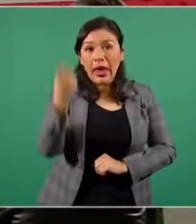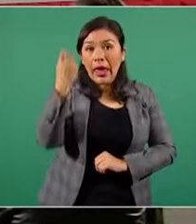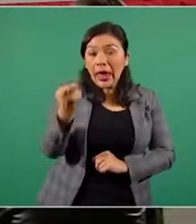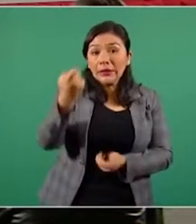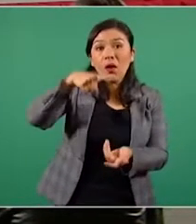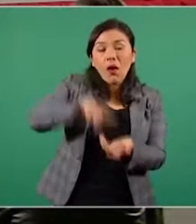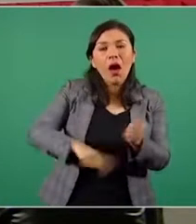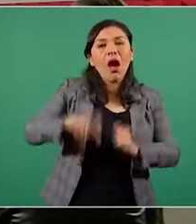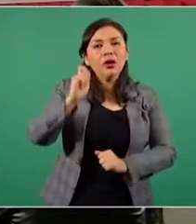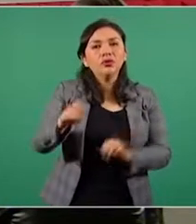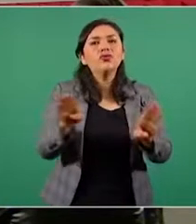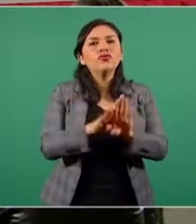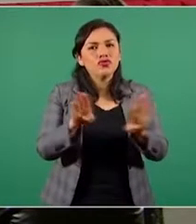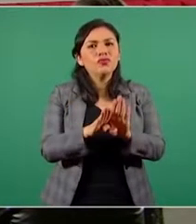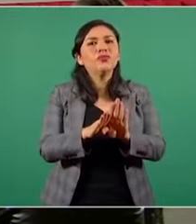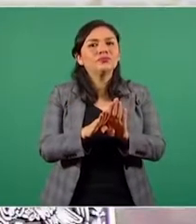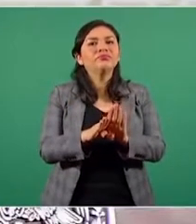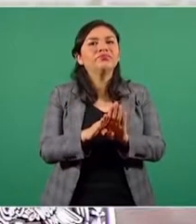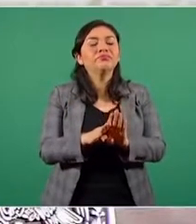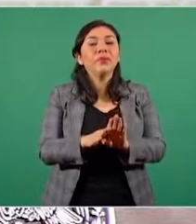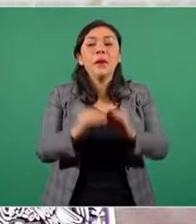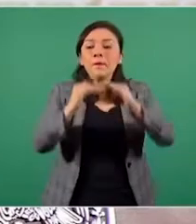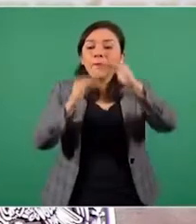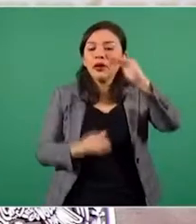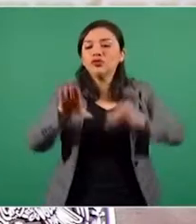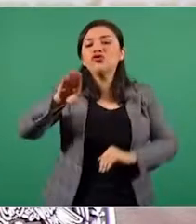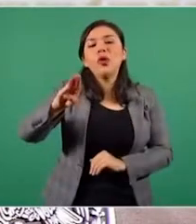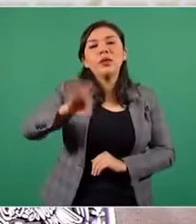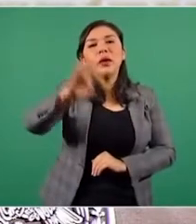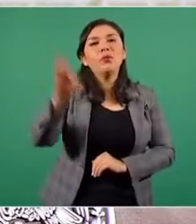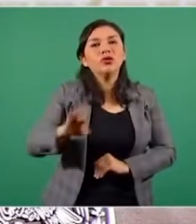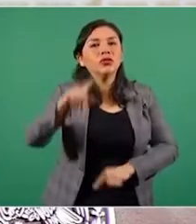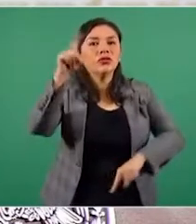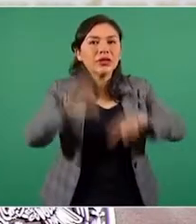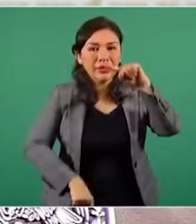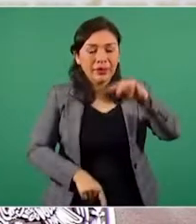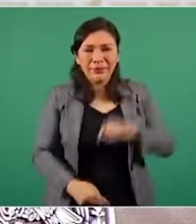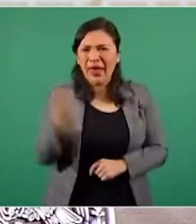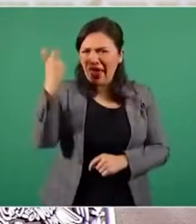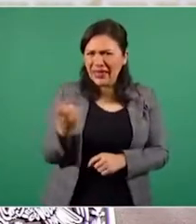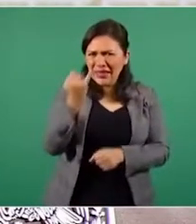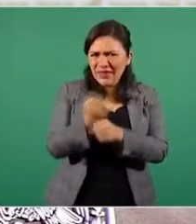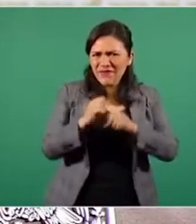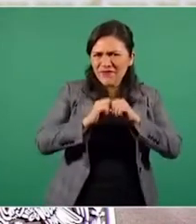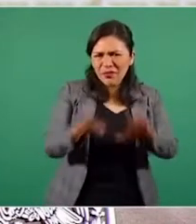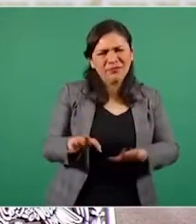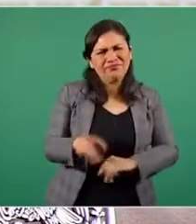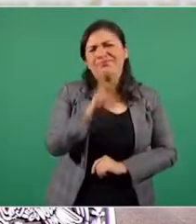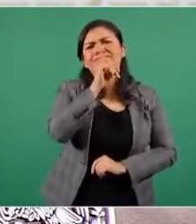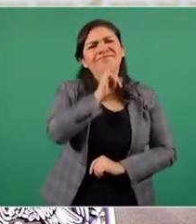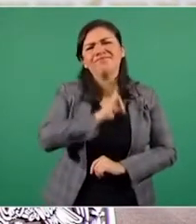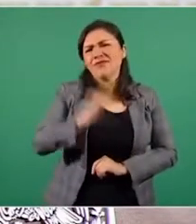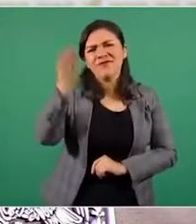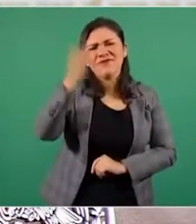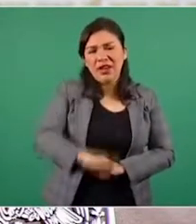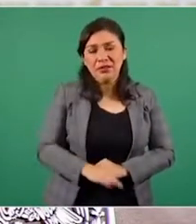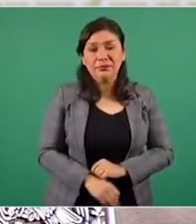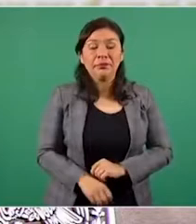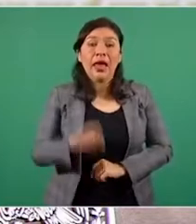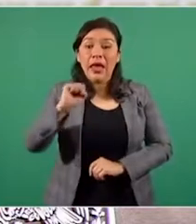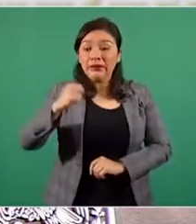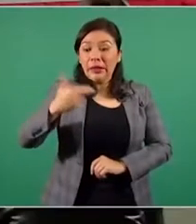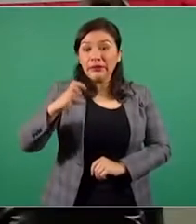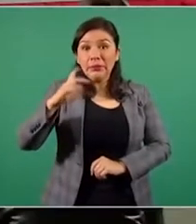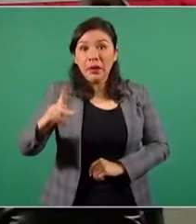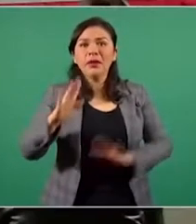representó un tijeretazo del 90 por ciento. Esta información es falsa. La Secretaría de